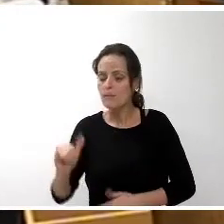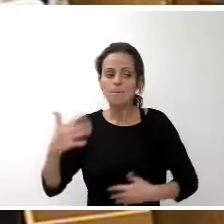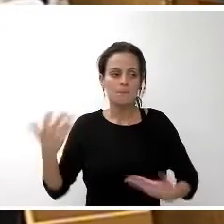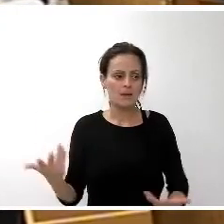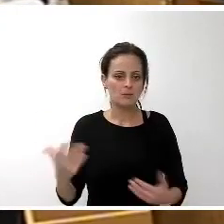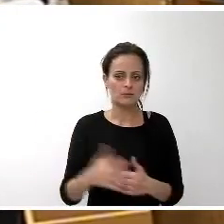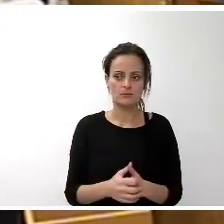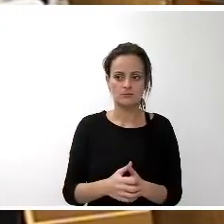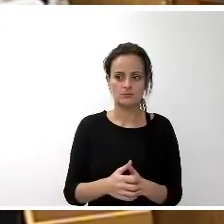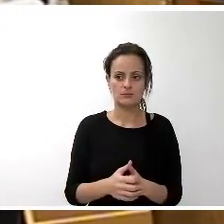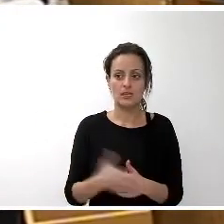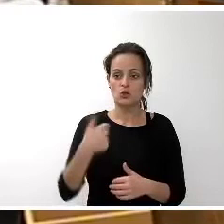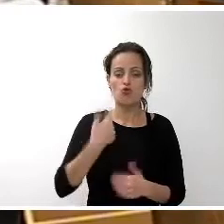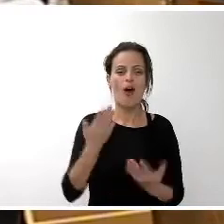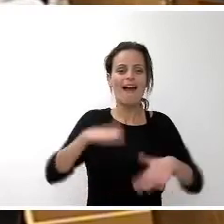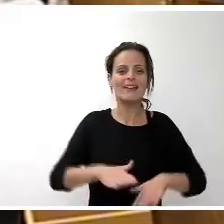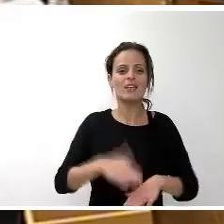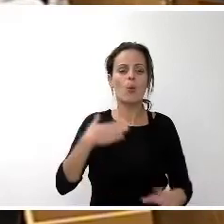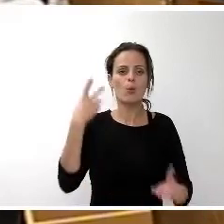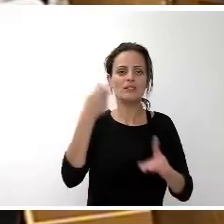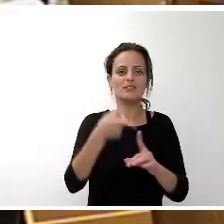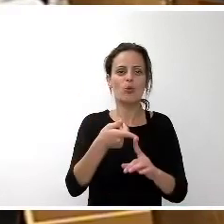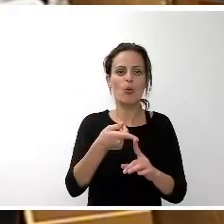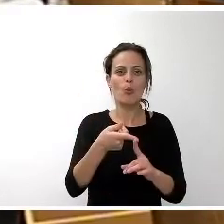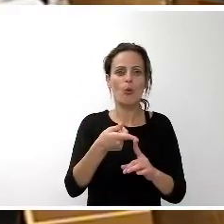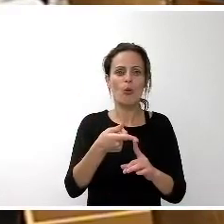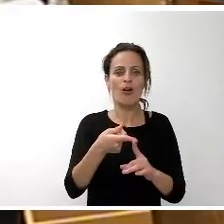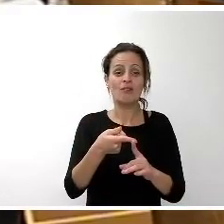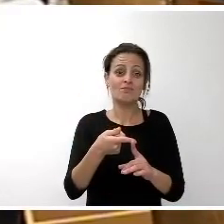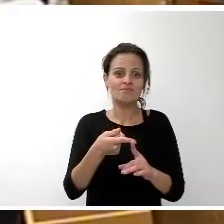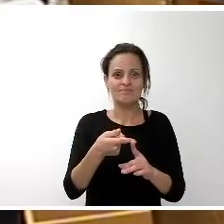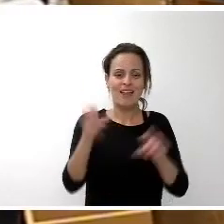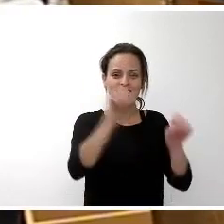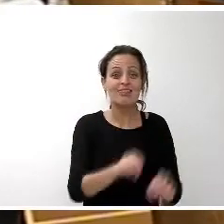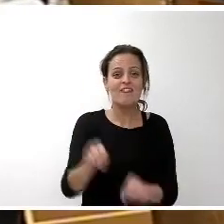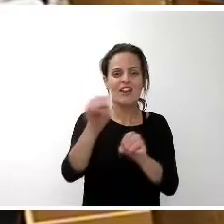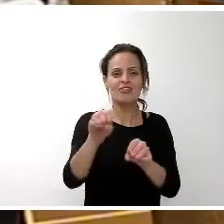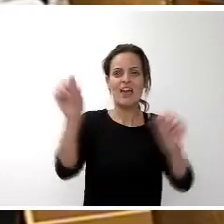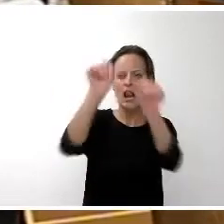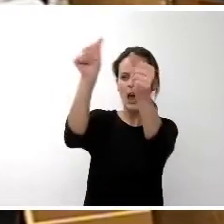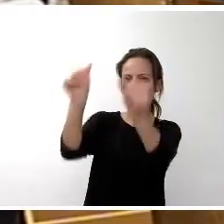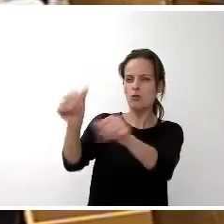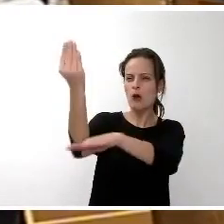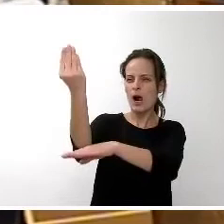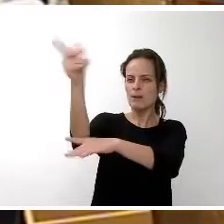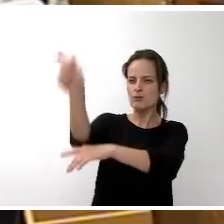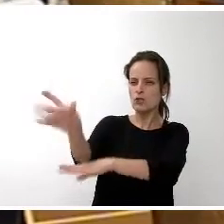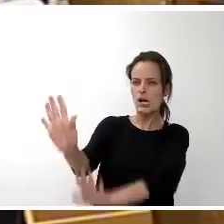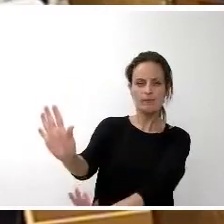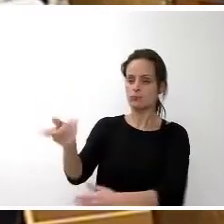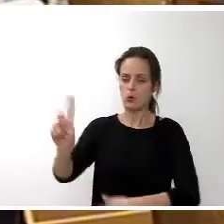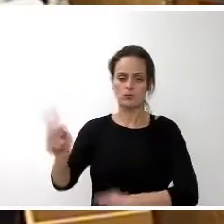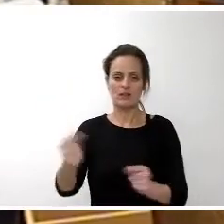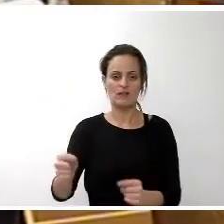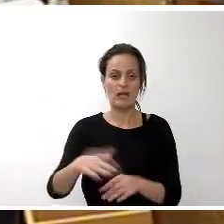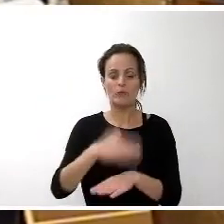yo no estoy aquí para defender como ha dicho usted esa alargada figura de un no es el debate de hoy muchas gracias muchas